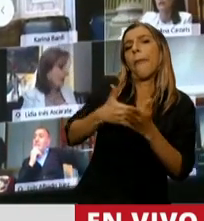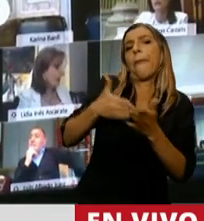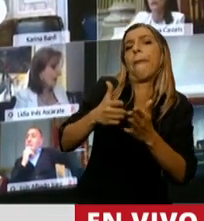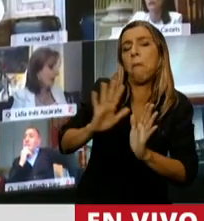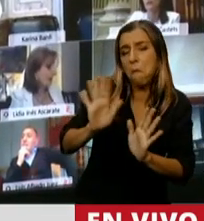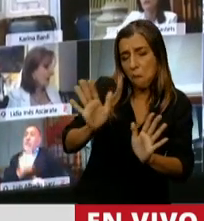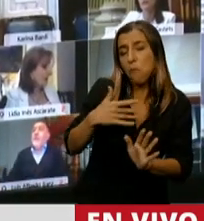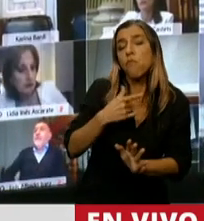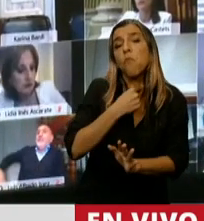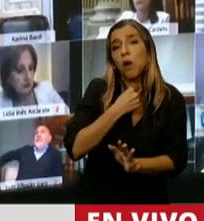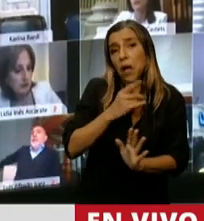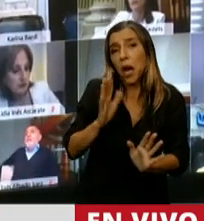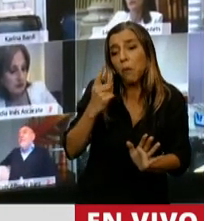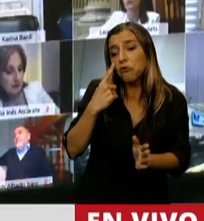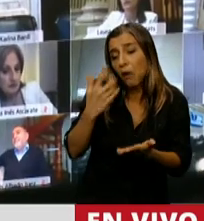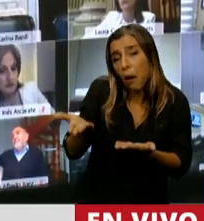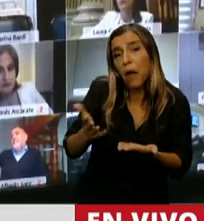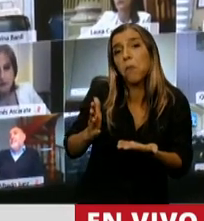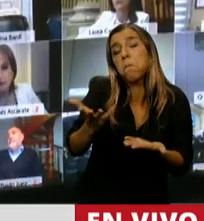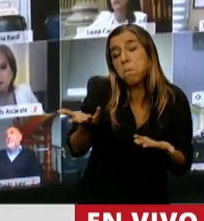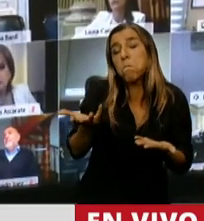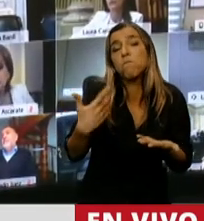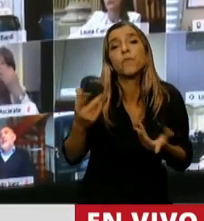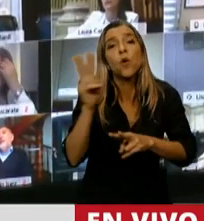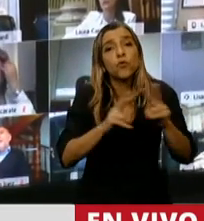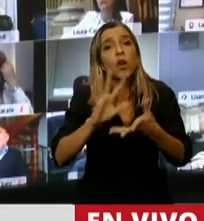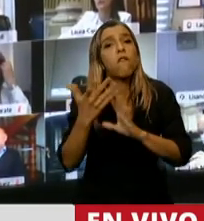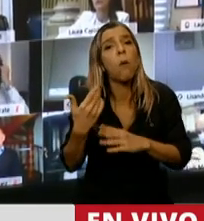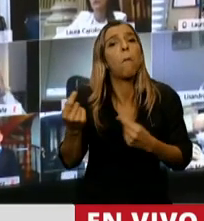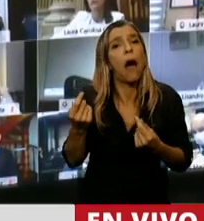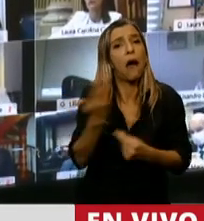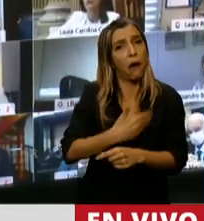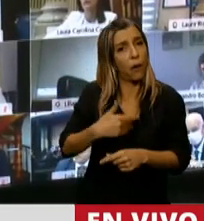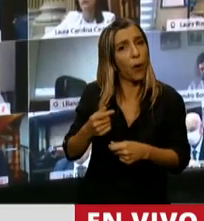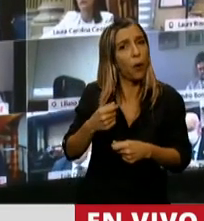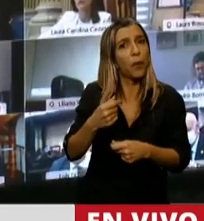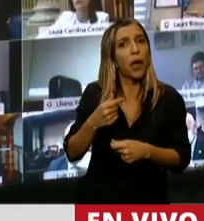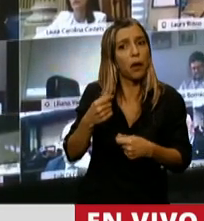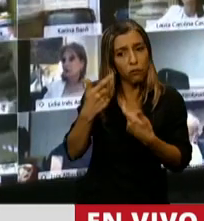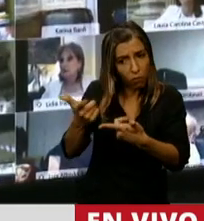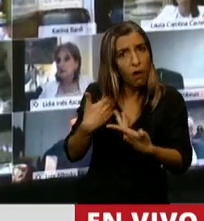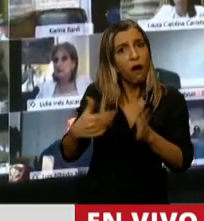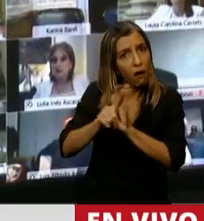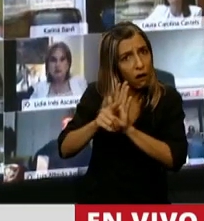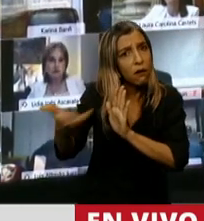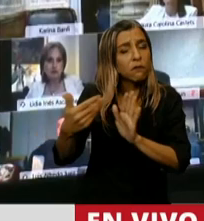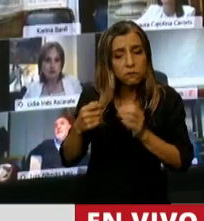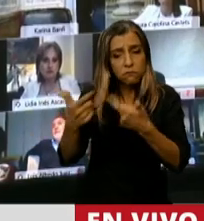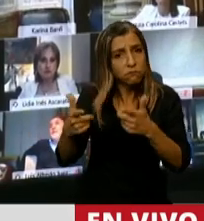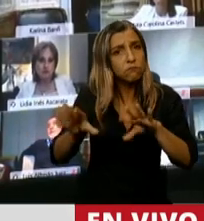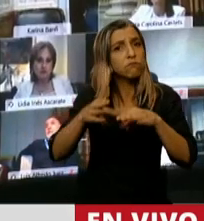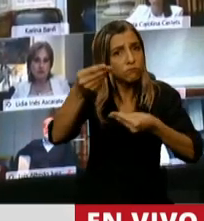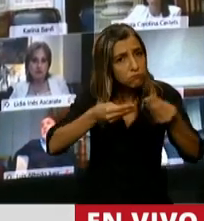asegurarnos, y esa es nuestra convicción, de que el gobierno tenga su ley de presupuesto. Y como sabemos que están finitos en los números porque